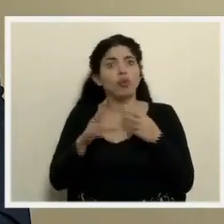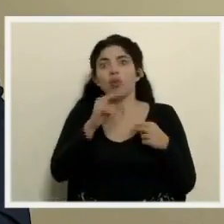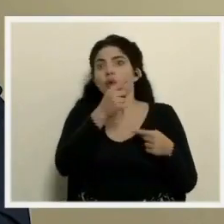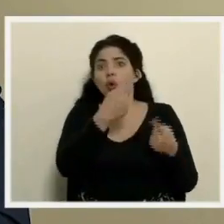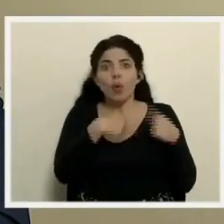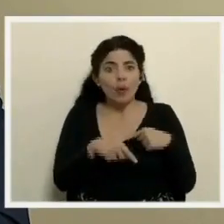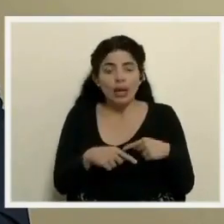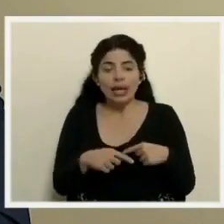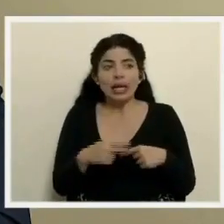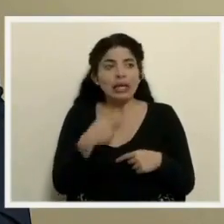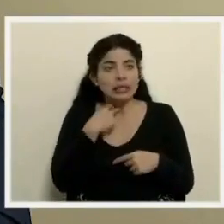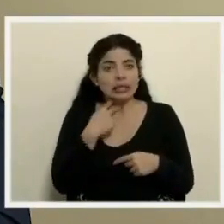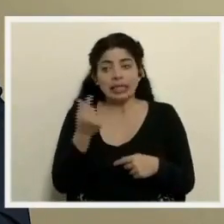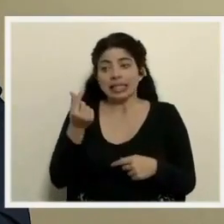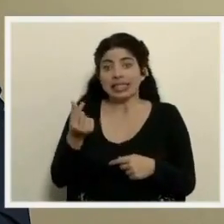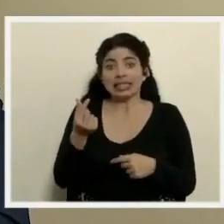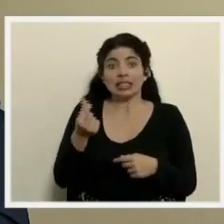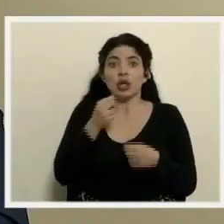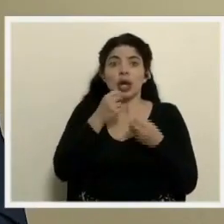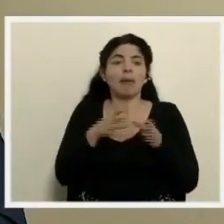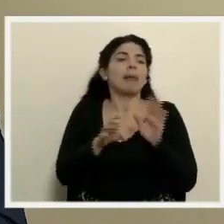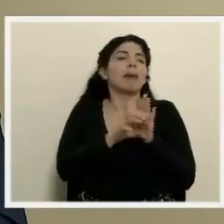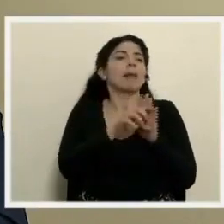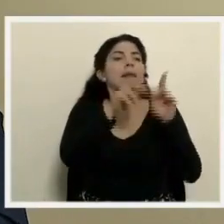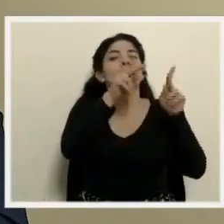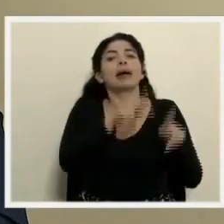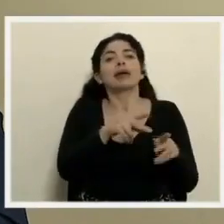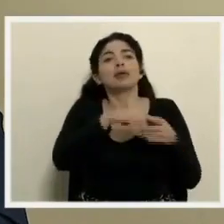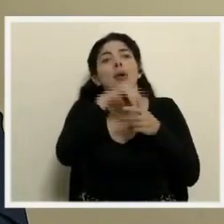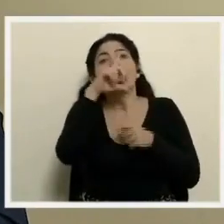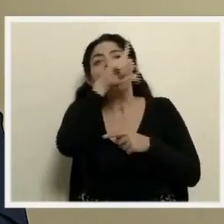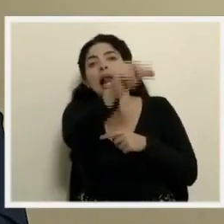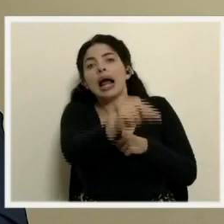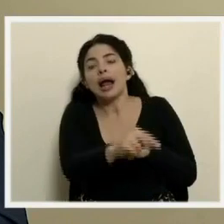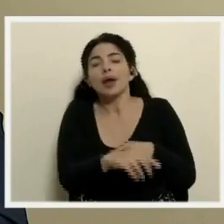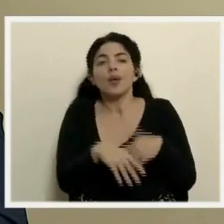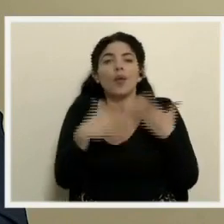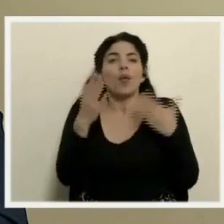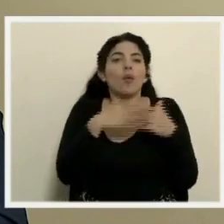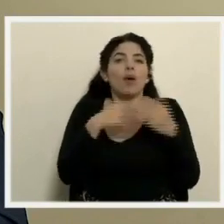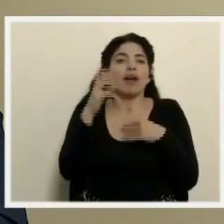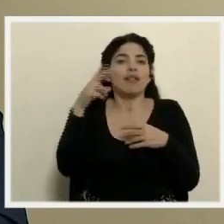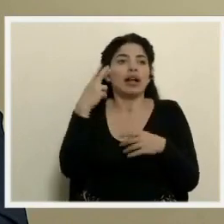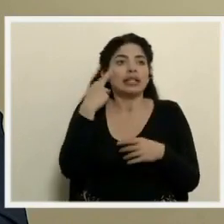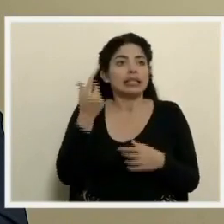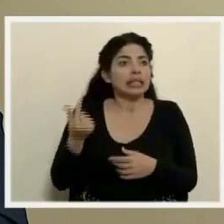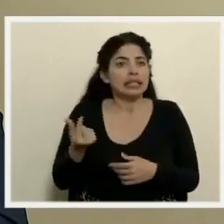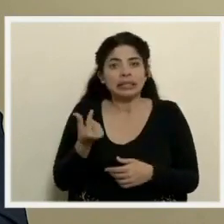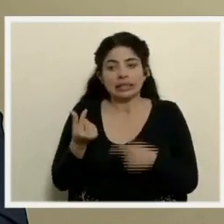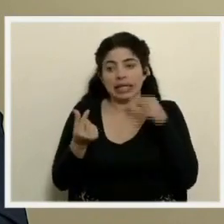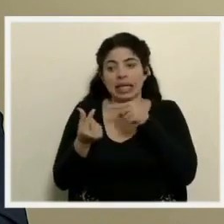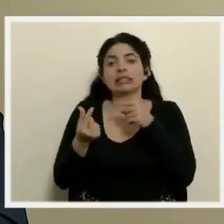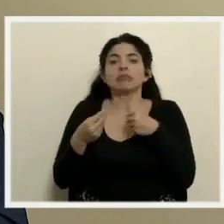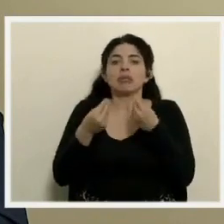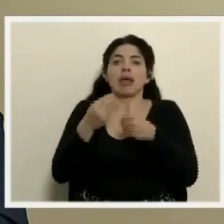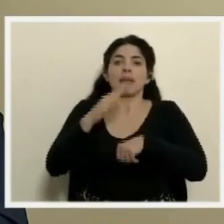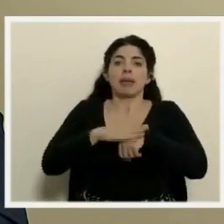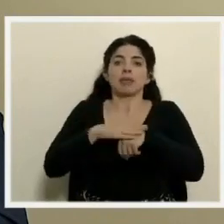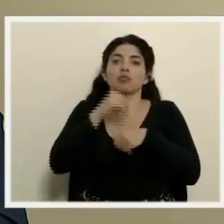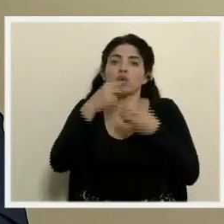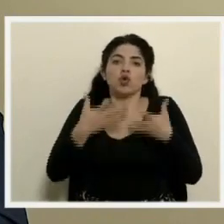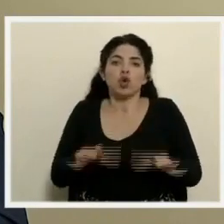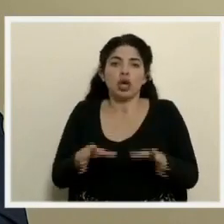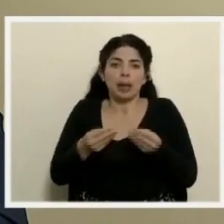lista B y se llama y no puede porque está fuera del área o lo que sea, entonces, se autoriza para no perder